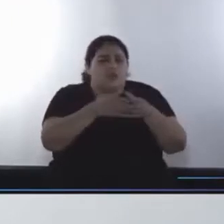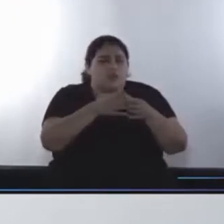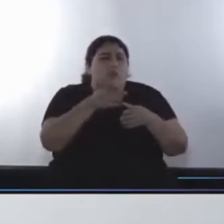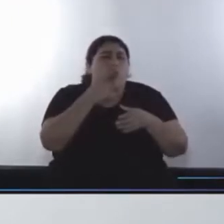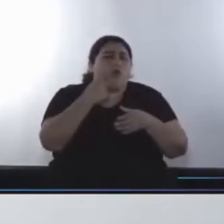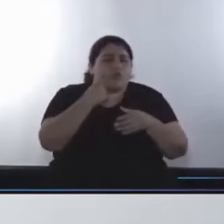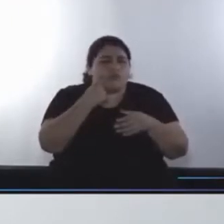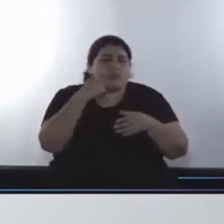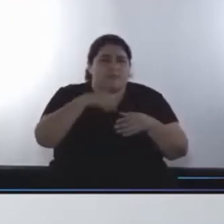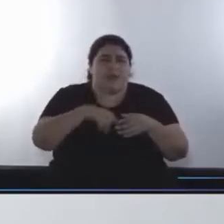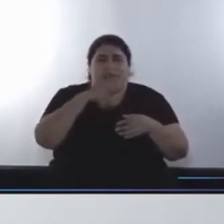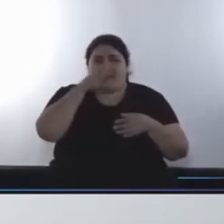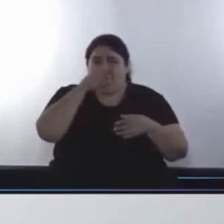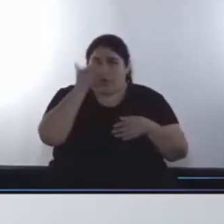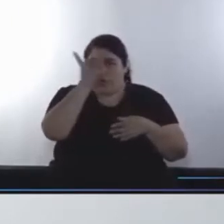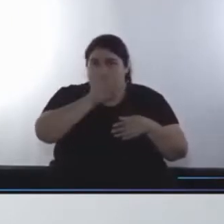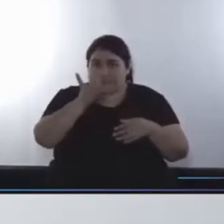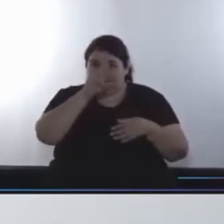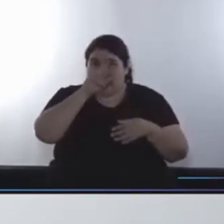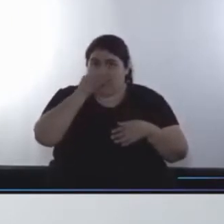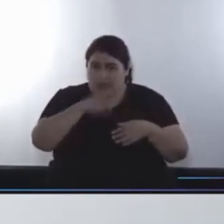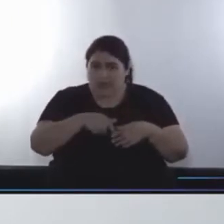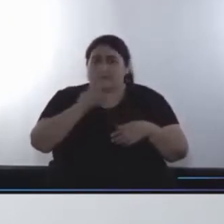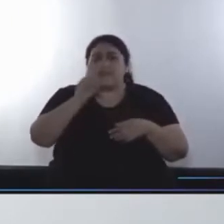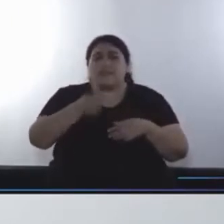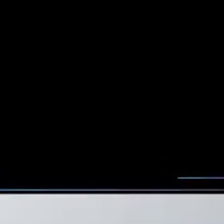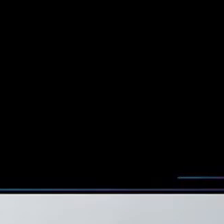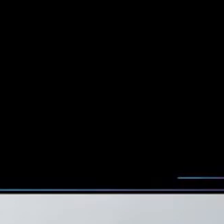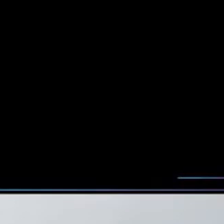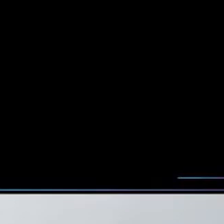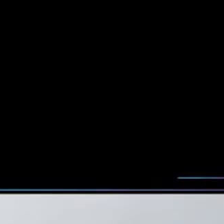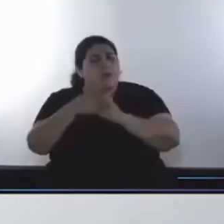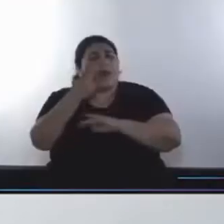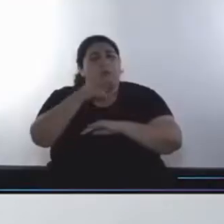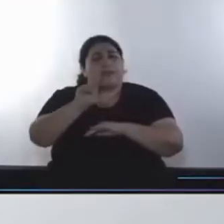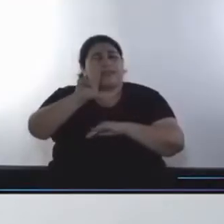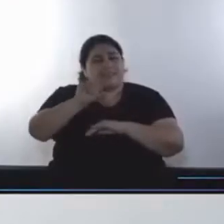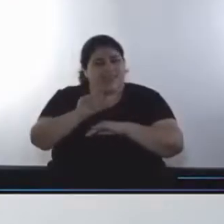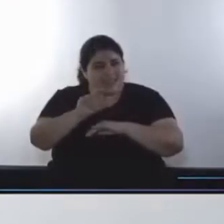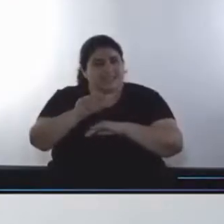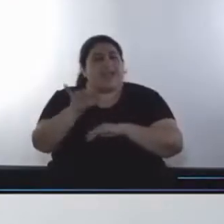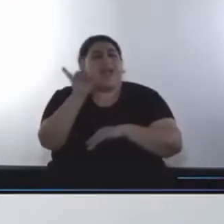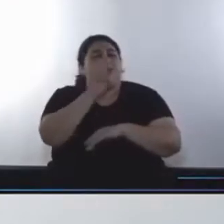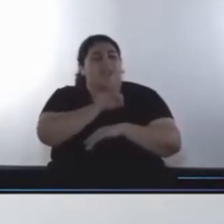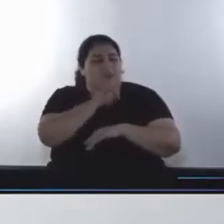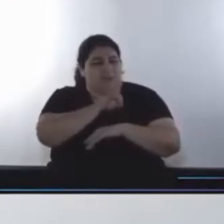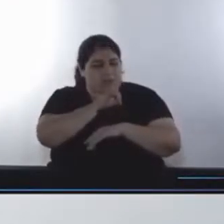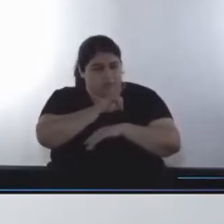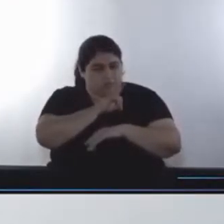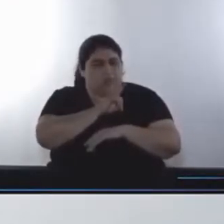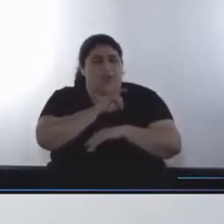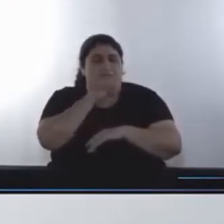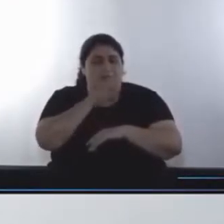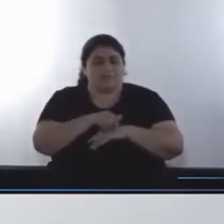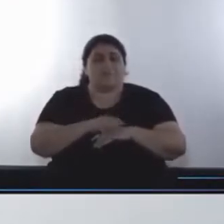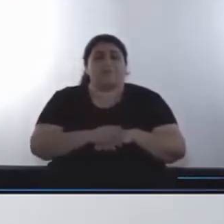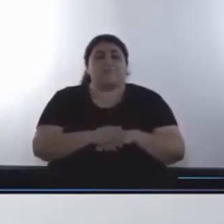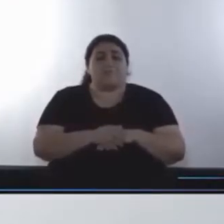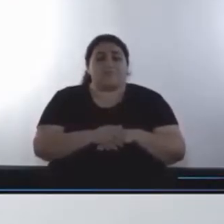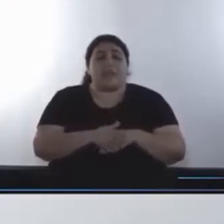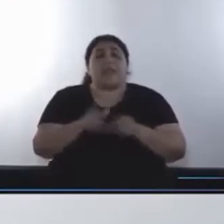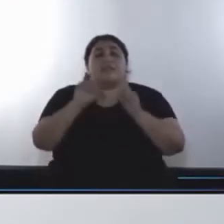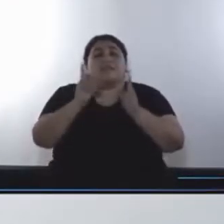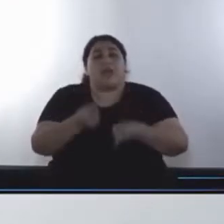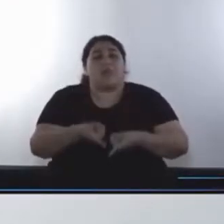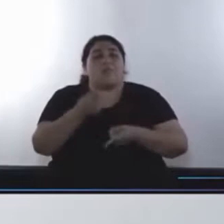Nacional de La Plata, y el programa Ciudades 2030, de la Facultad de Agricultura y Humanidad, también